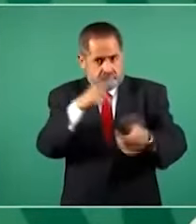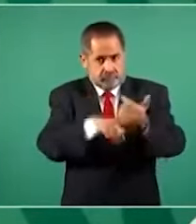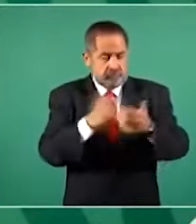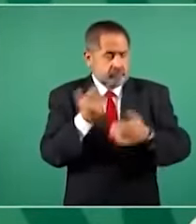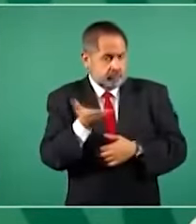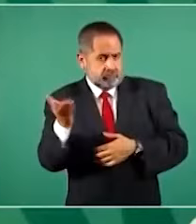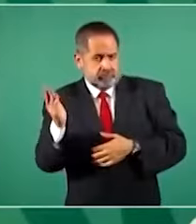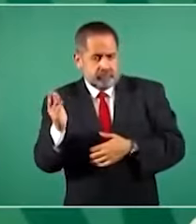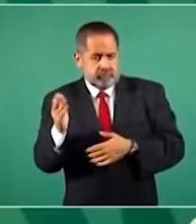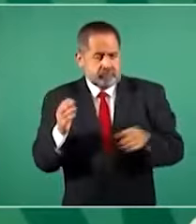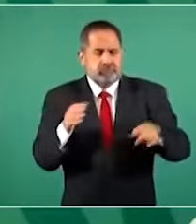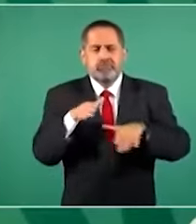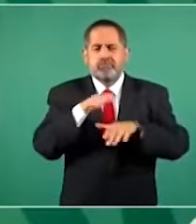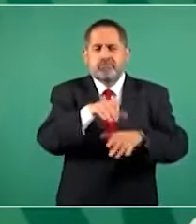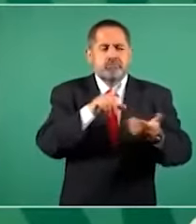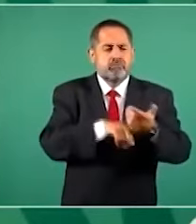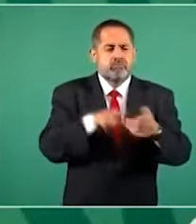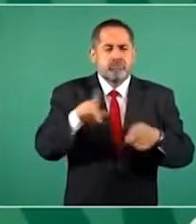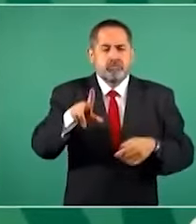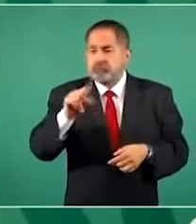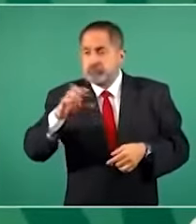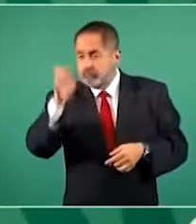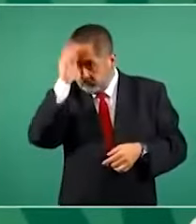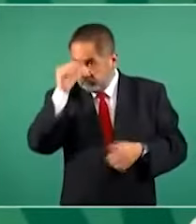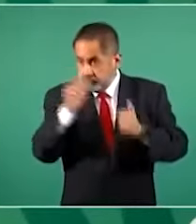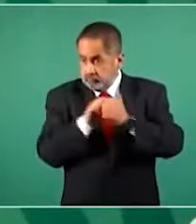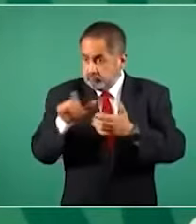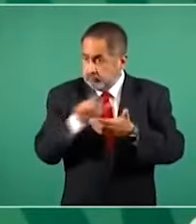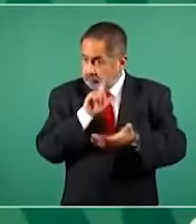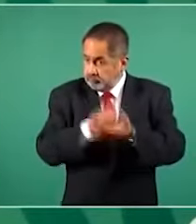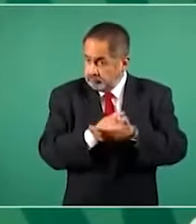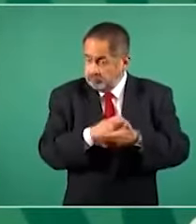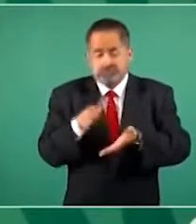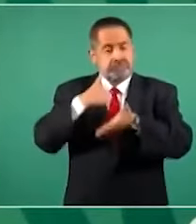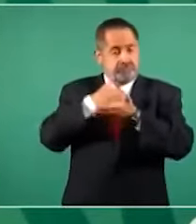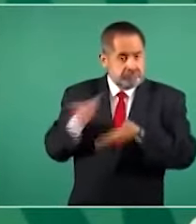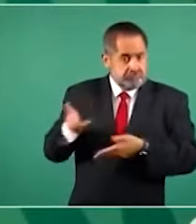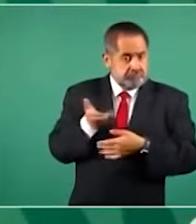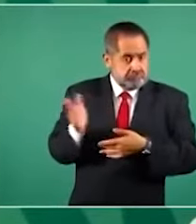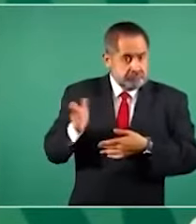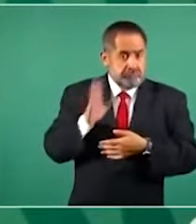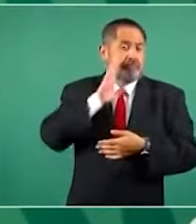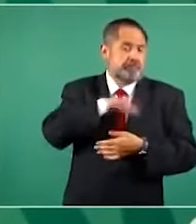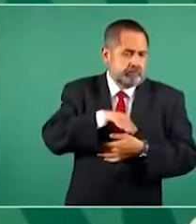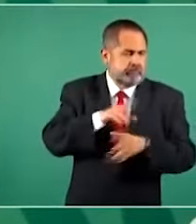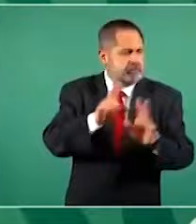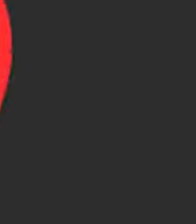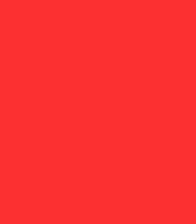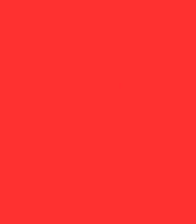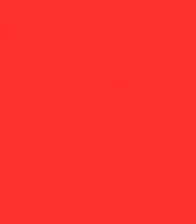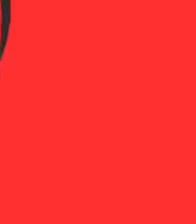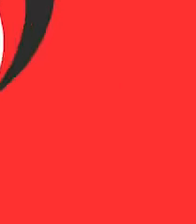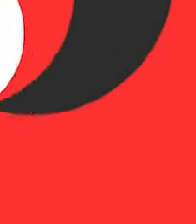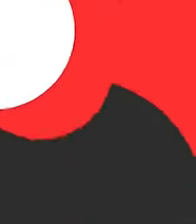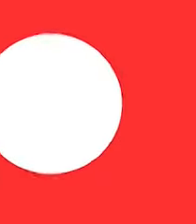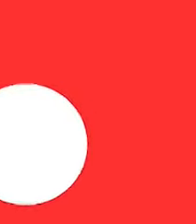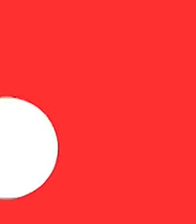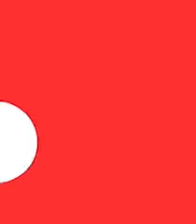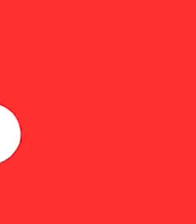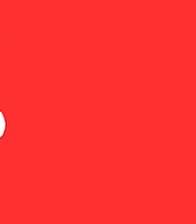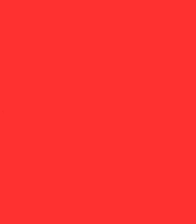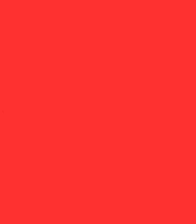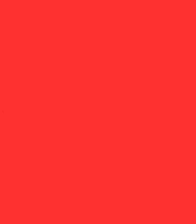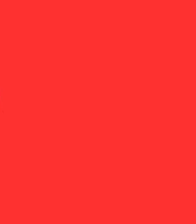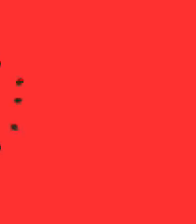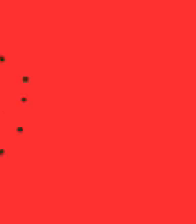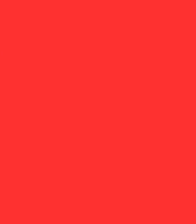de oponerse a la mal llamada reforma educativa, pues van a ser reinstalados. Gracias. Gracias.